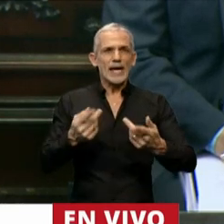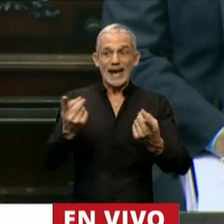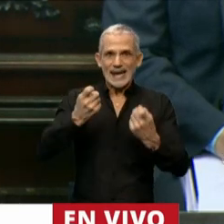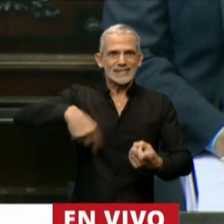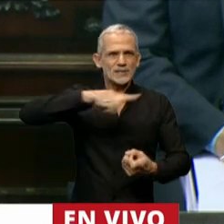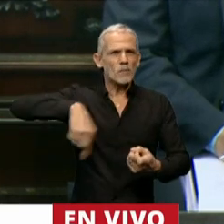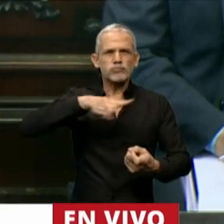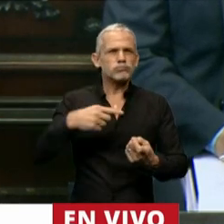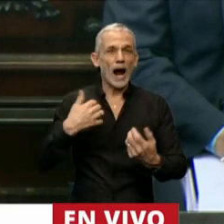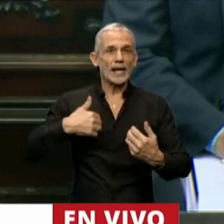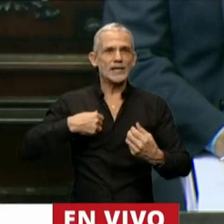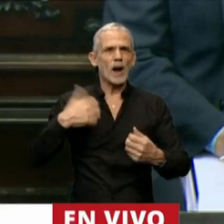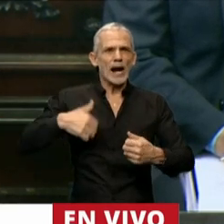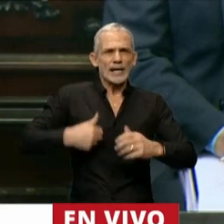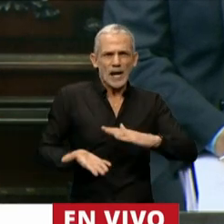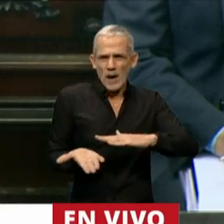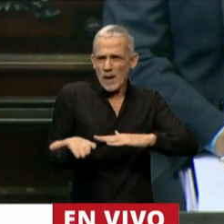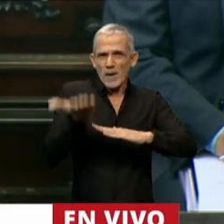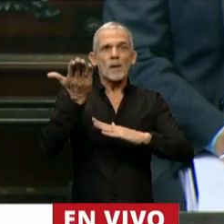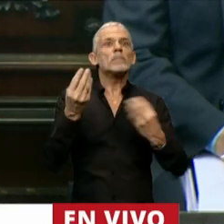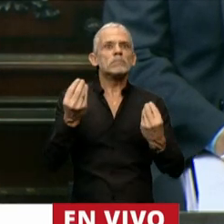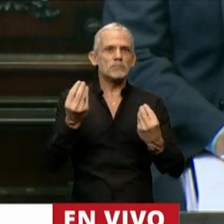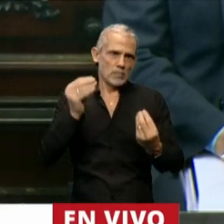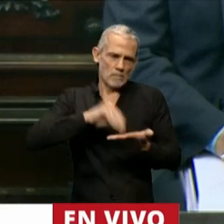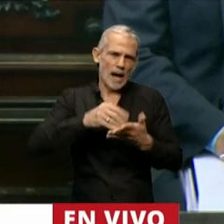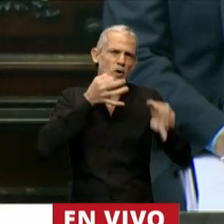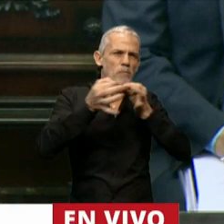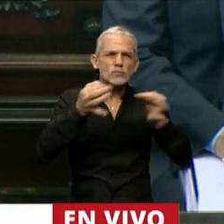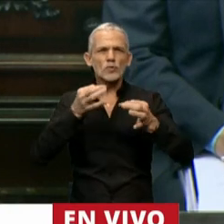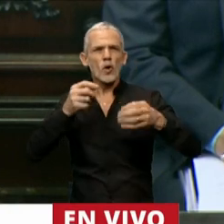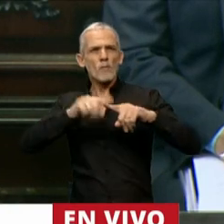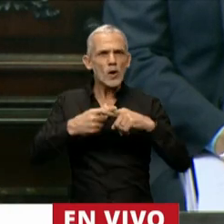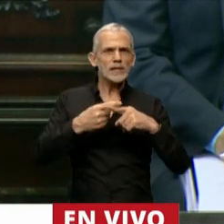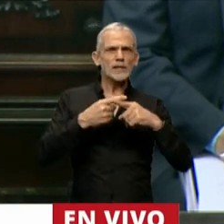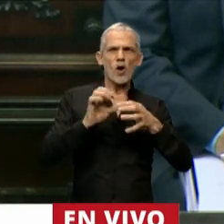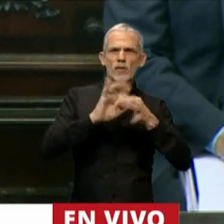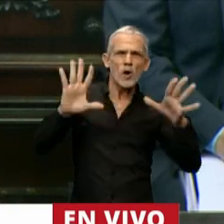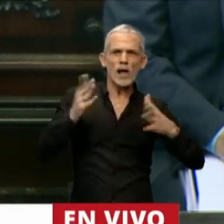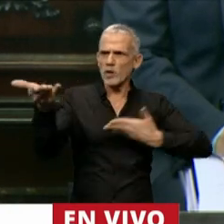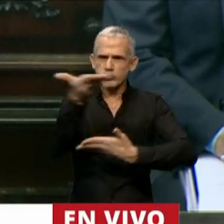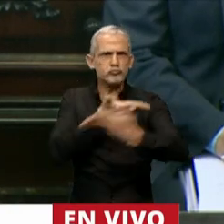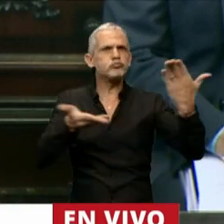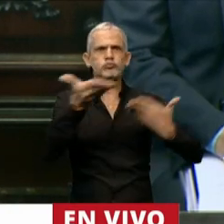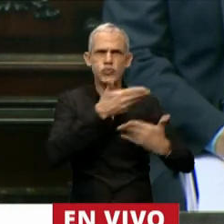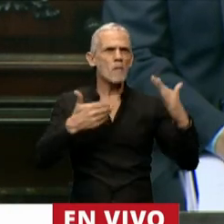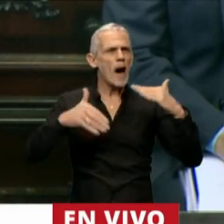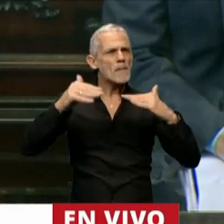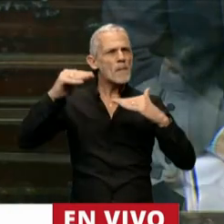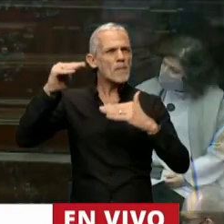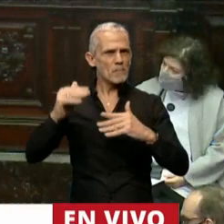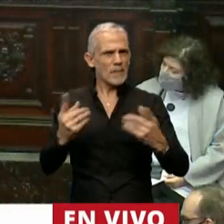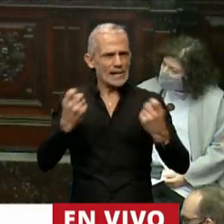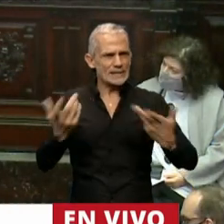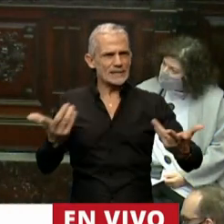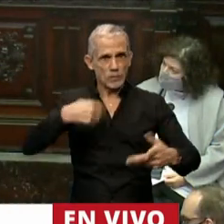necesita para sacar el país adelante es más y más diálogo político y diálogo democrático. Nosotros podemos